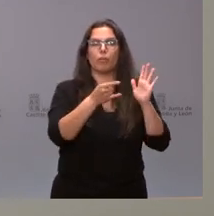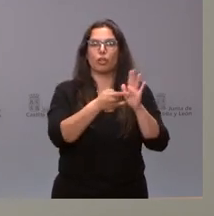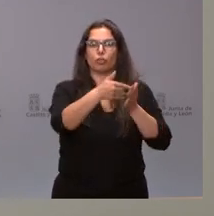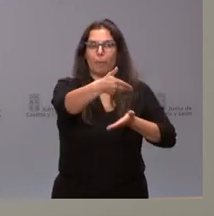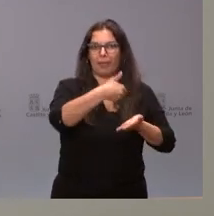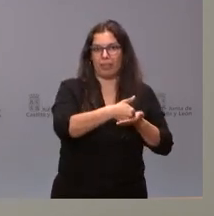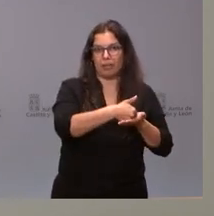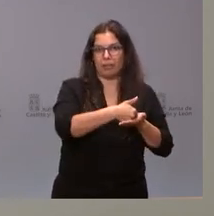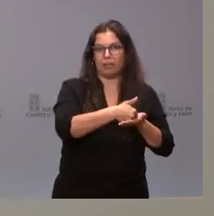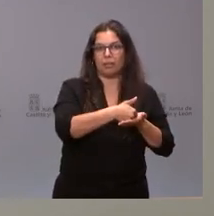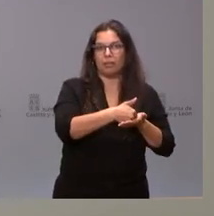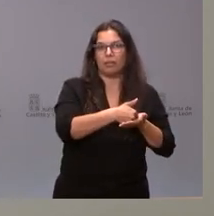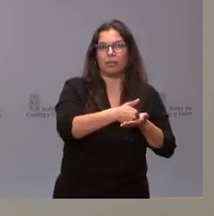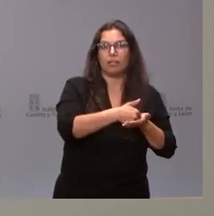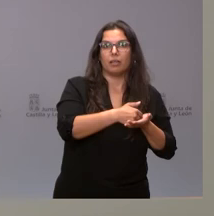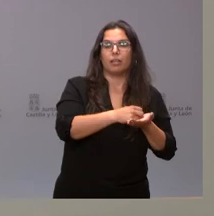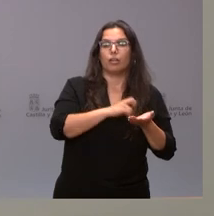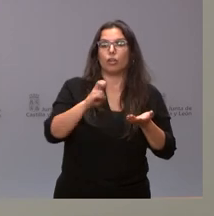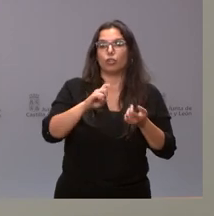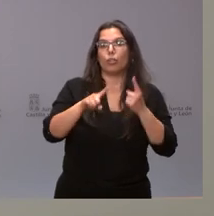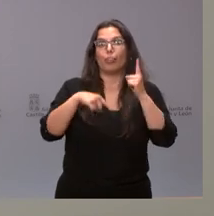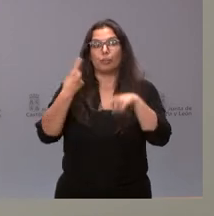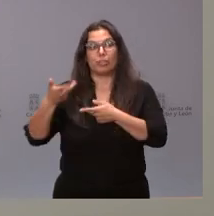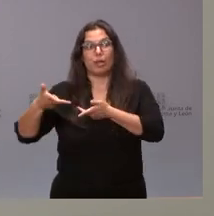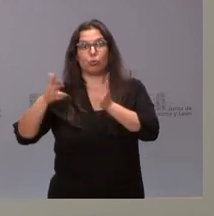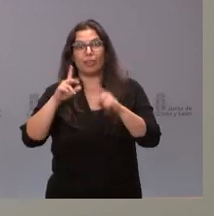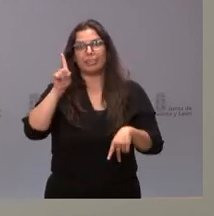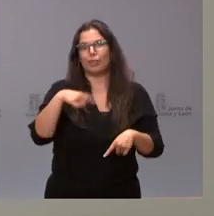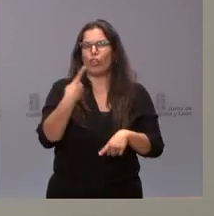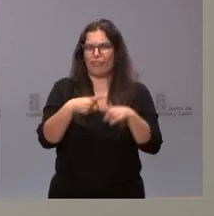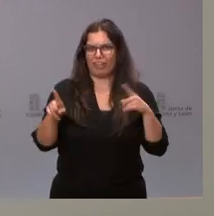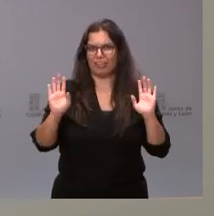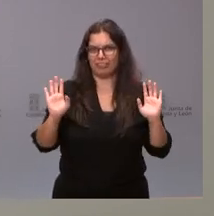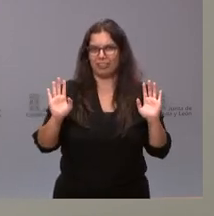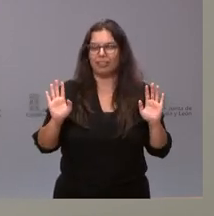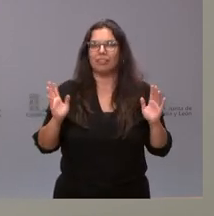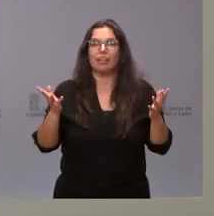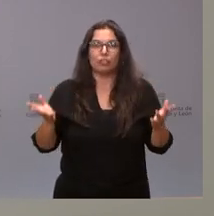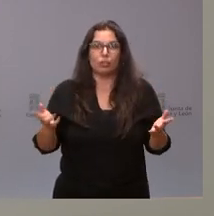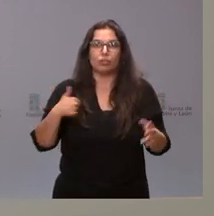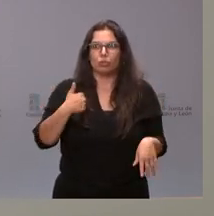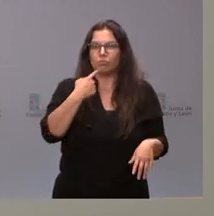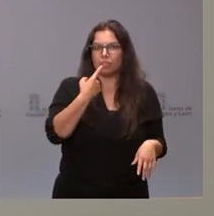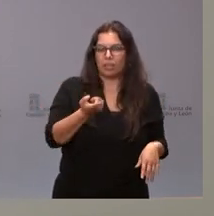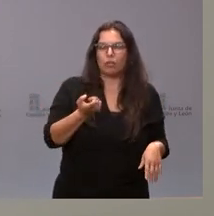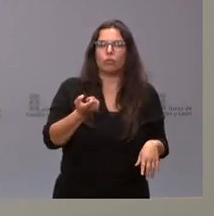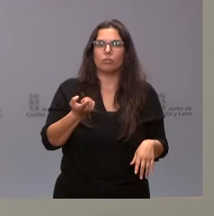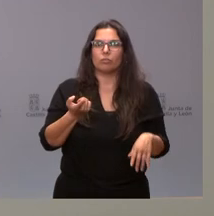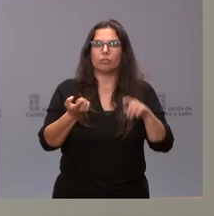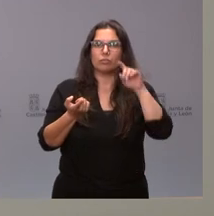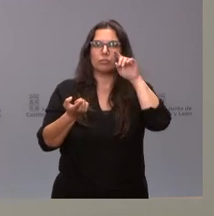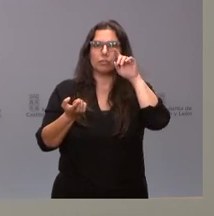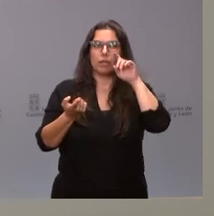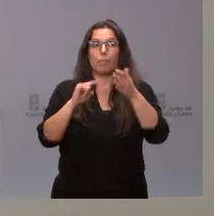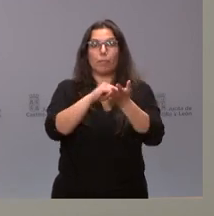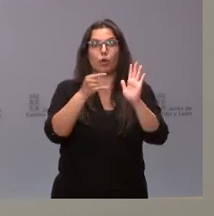y otra cosa es que este proyecto pueda tener posteriormente la correspondiente autorización. Y por tanto, yo sí le digo que no cualquier